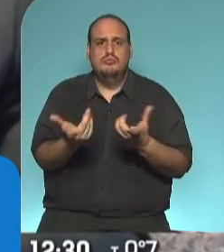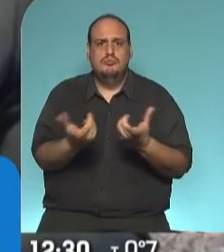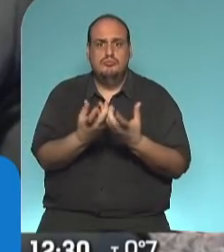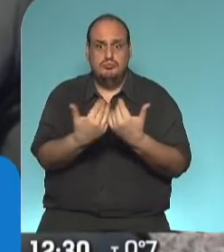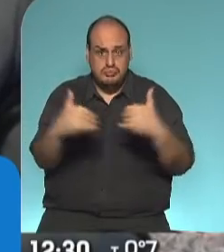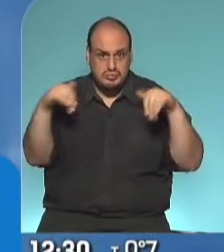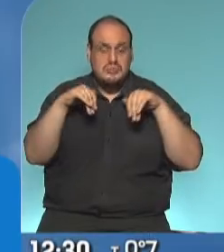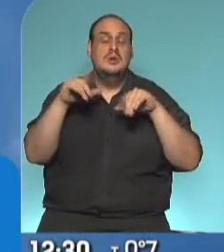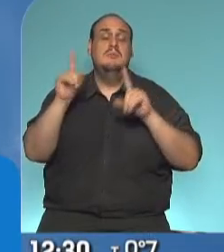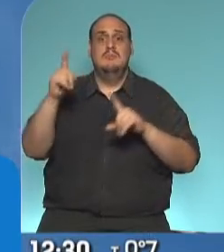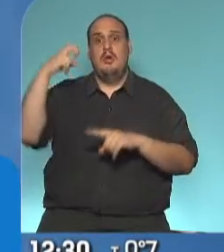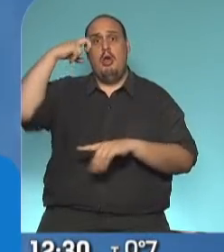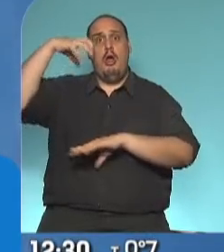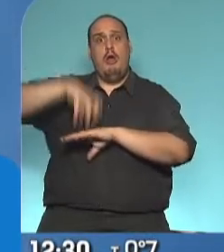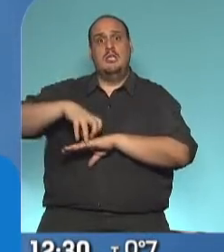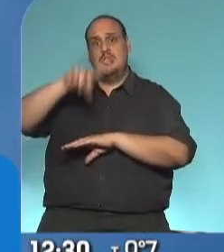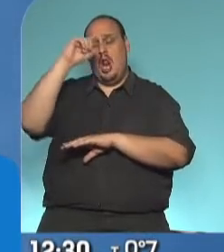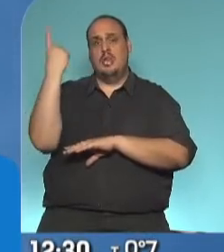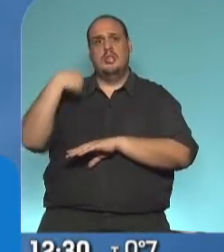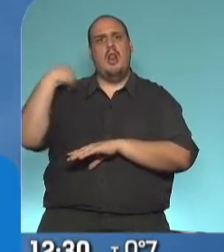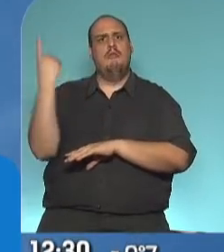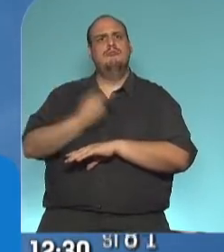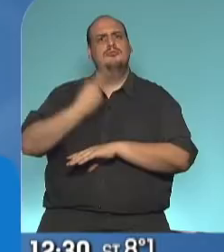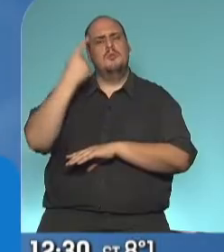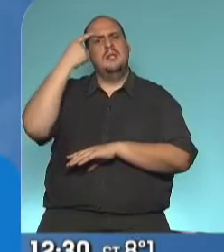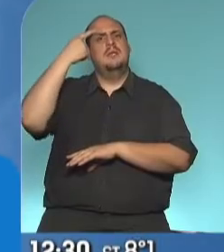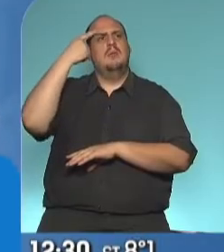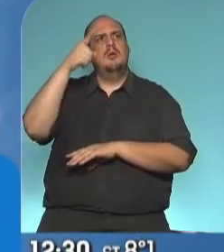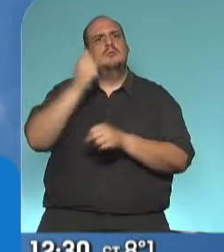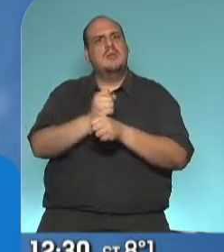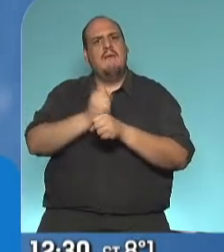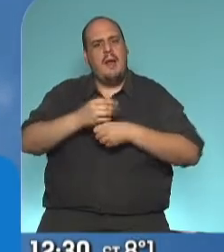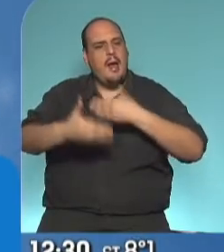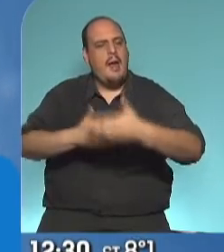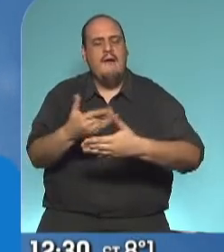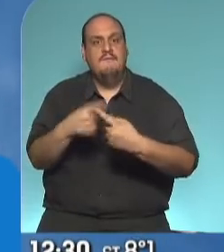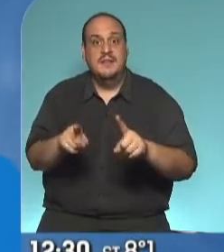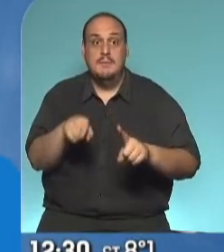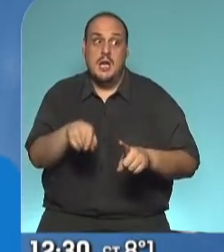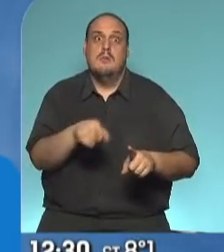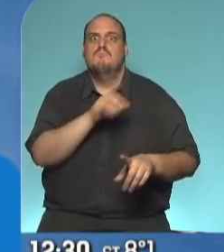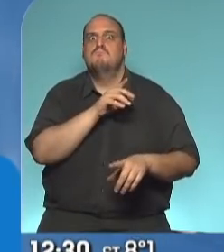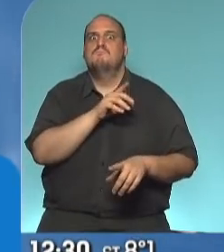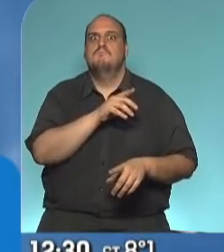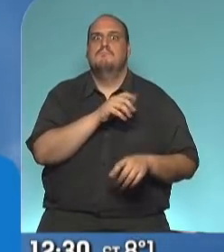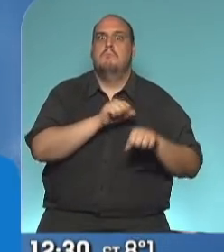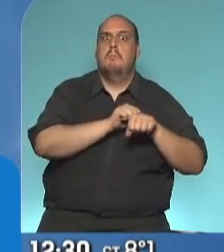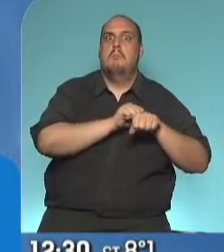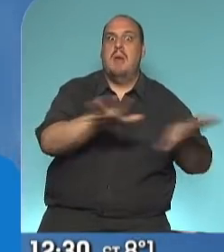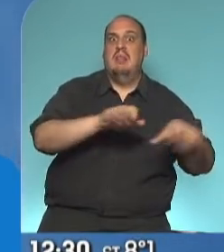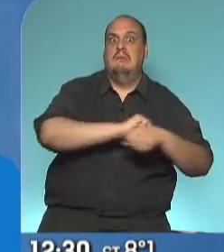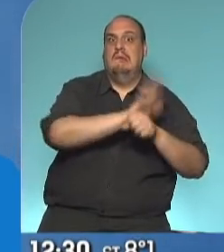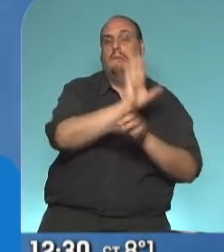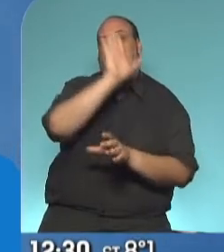del Congreso Nacional, pensábamos trabajar de otra manera. Pero bueno, la pandemia nos obligó a fijar